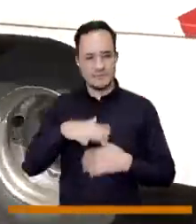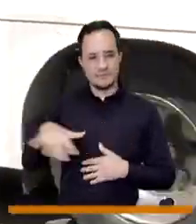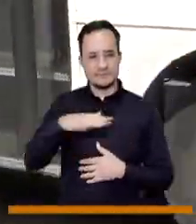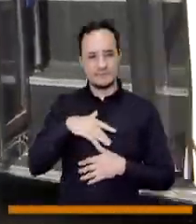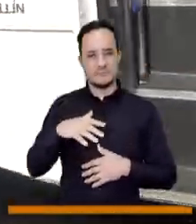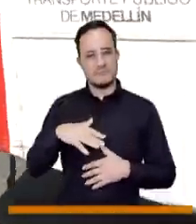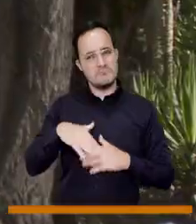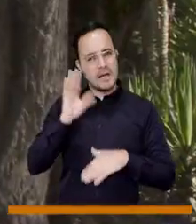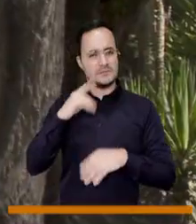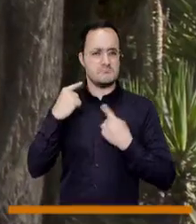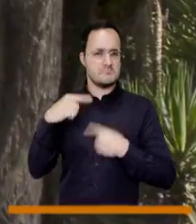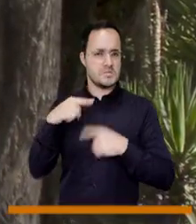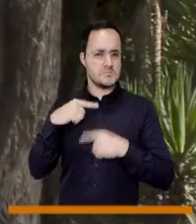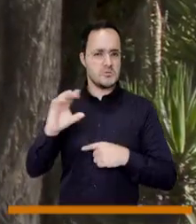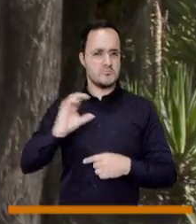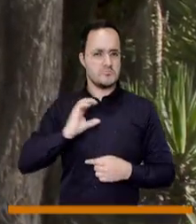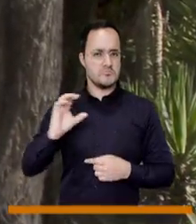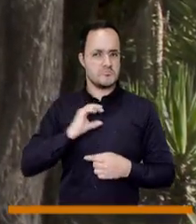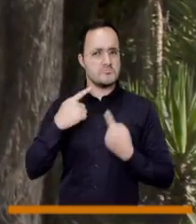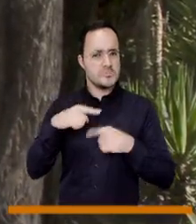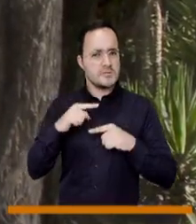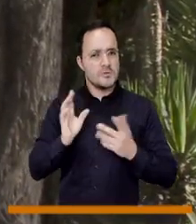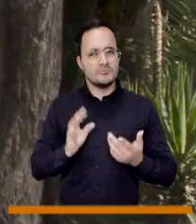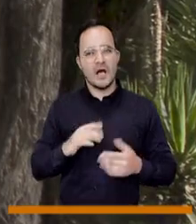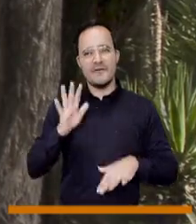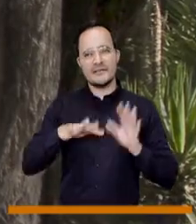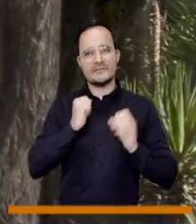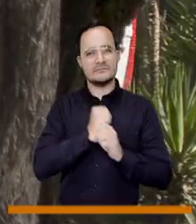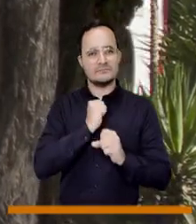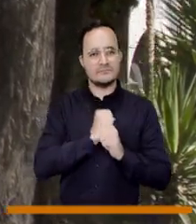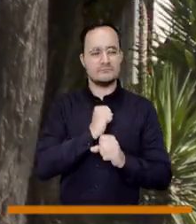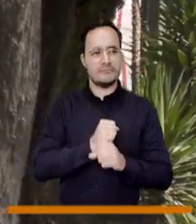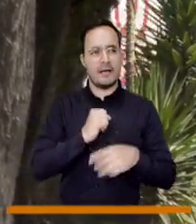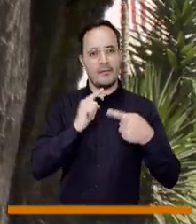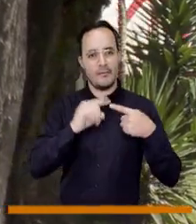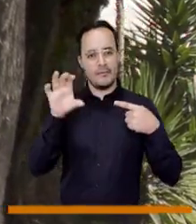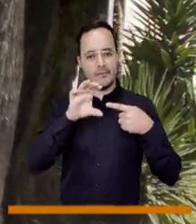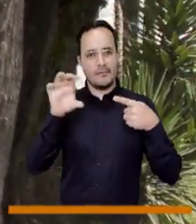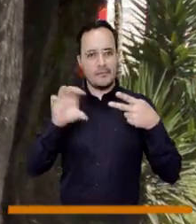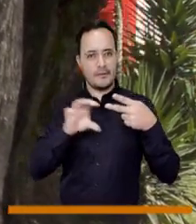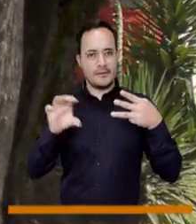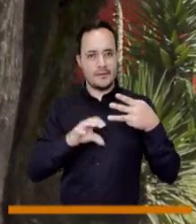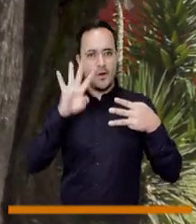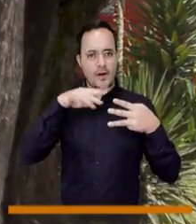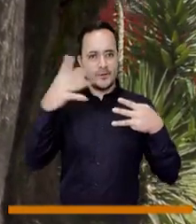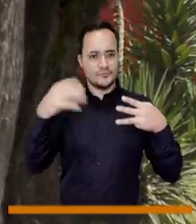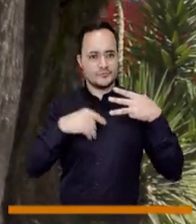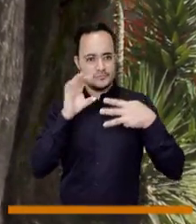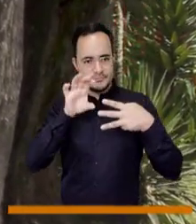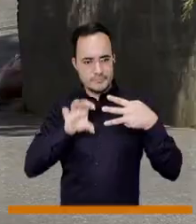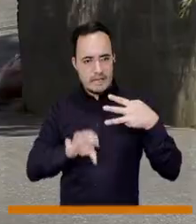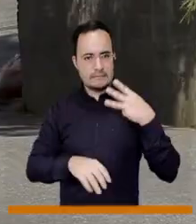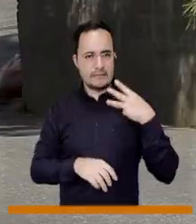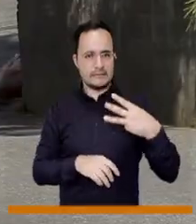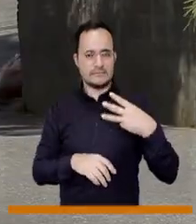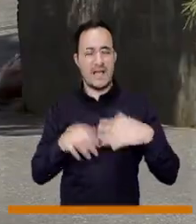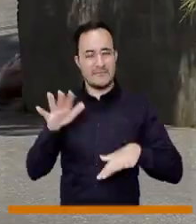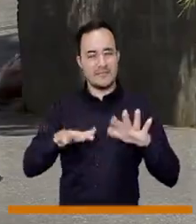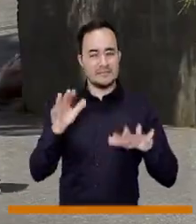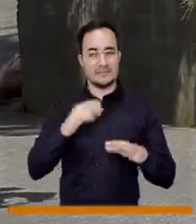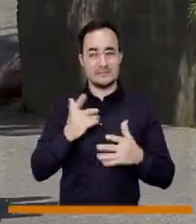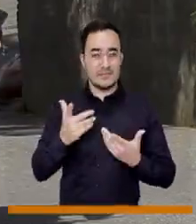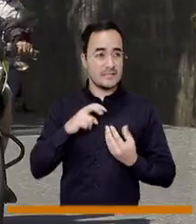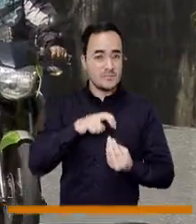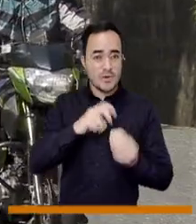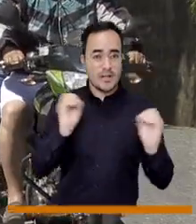todo este sector, ganamos un mínimo, trabajamos tres turnos y en las horas de la noche, cuando ya no hay